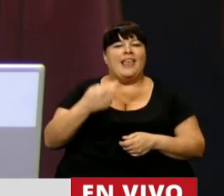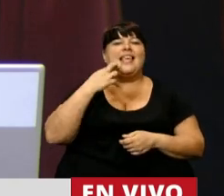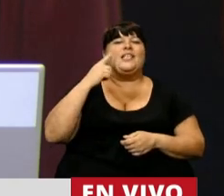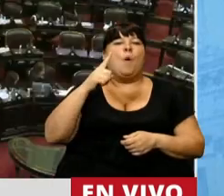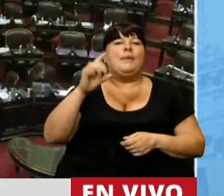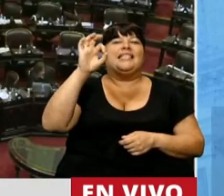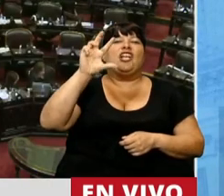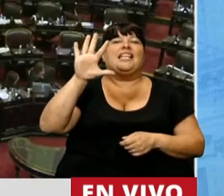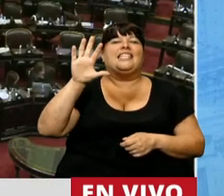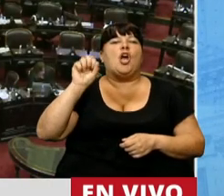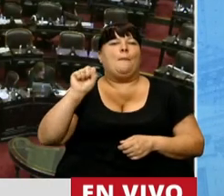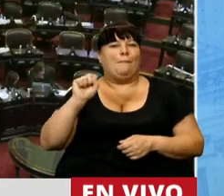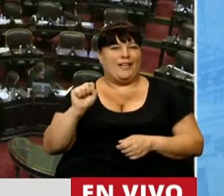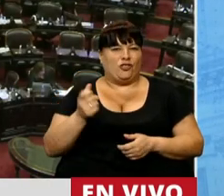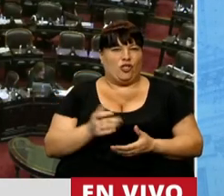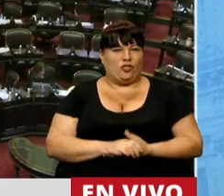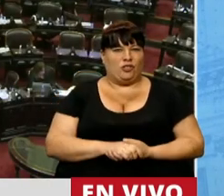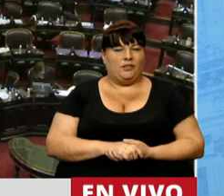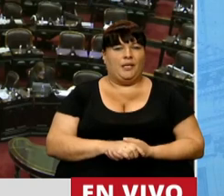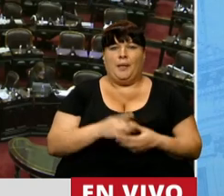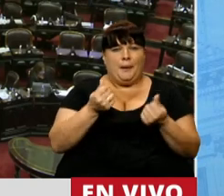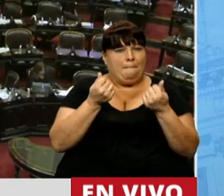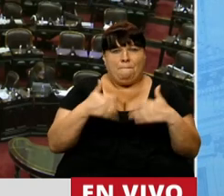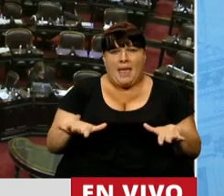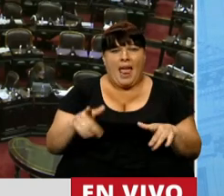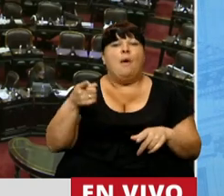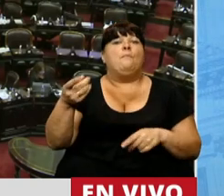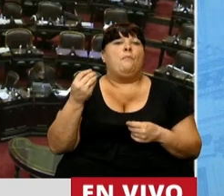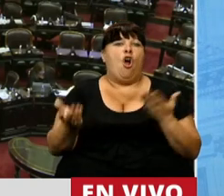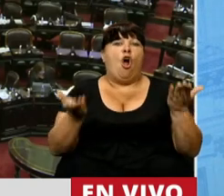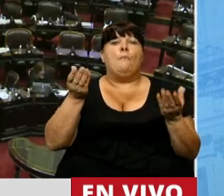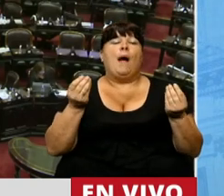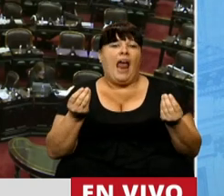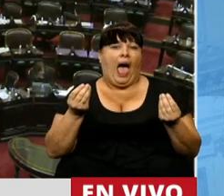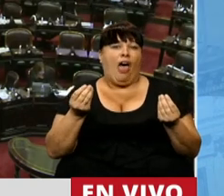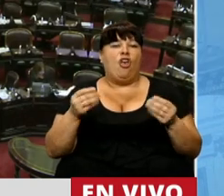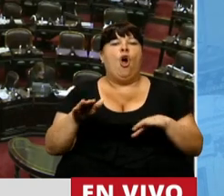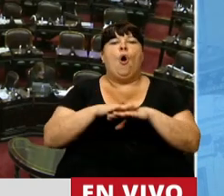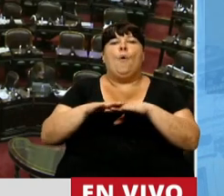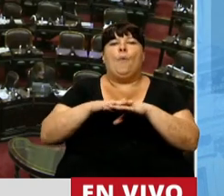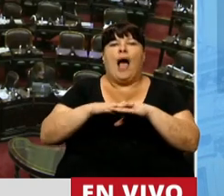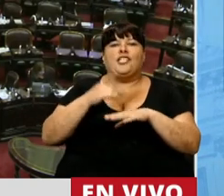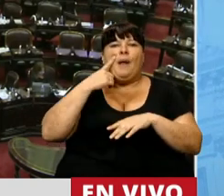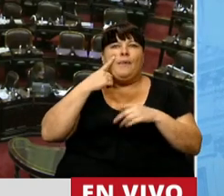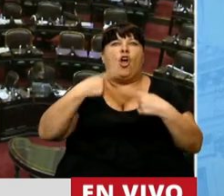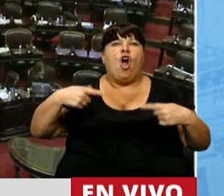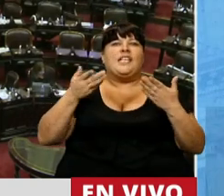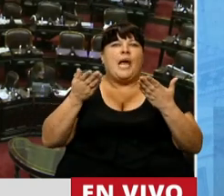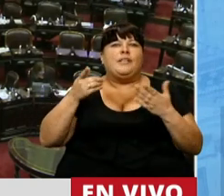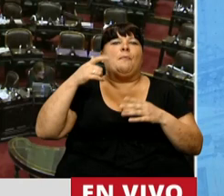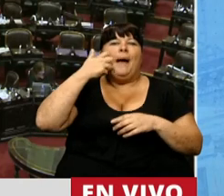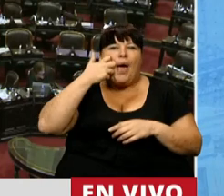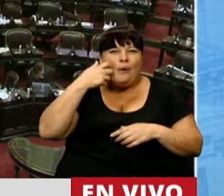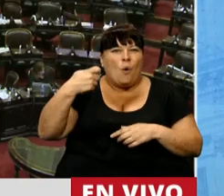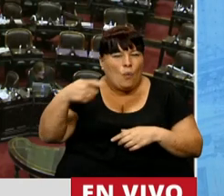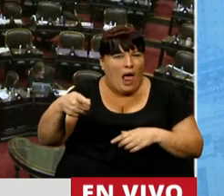.035 pesos. Pierde frente a lo que significa la canasta de bienes y servicios para los